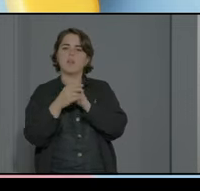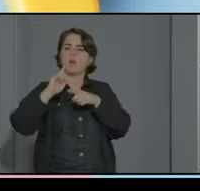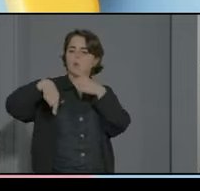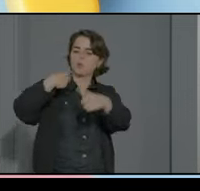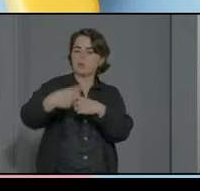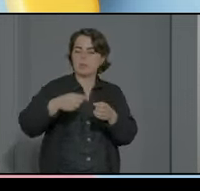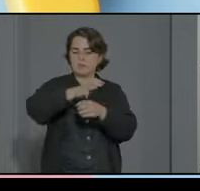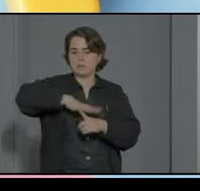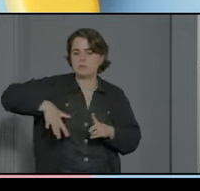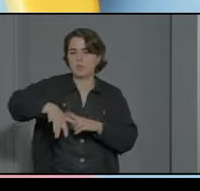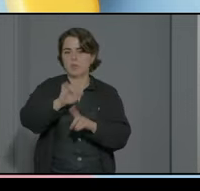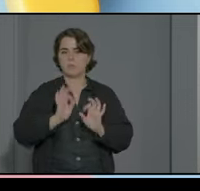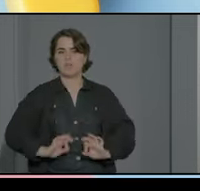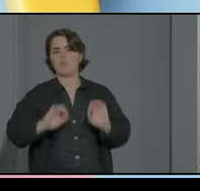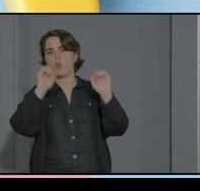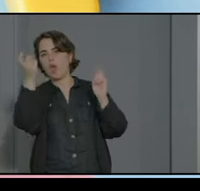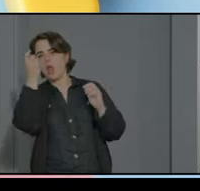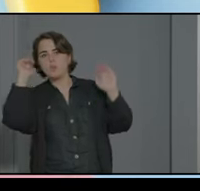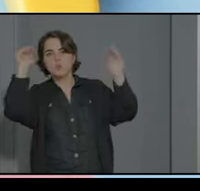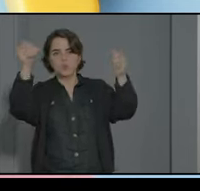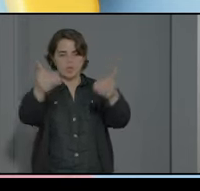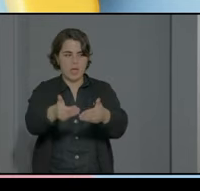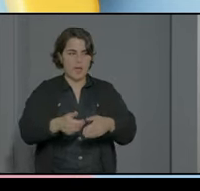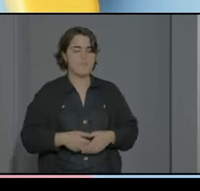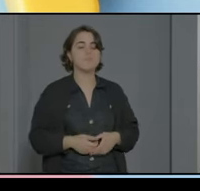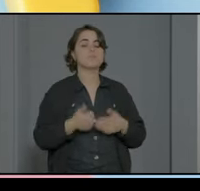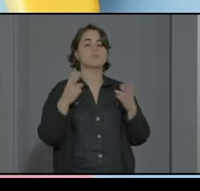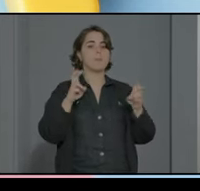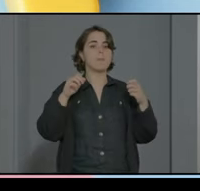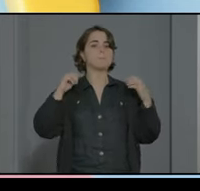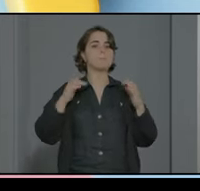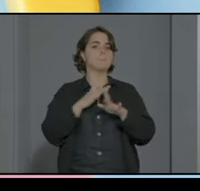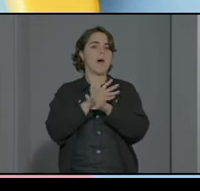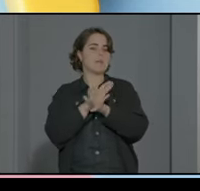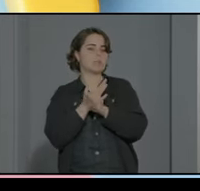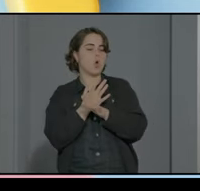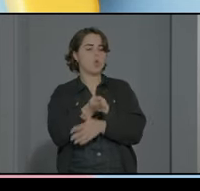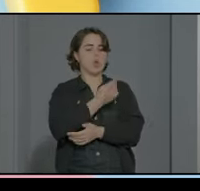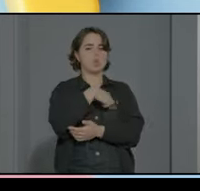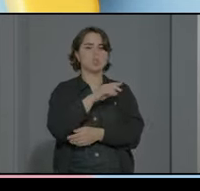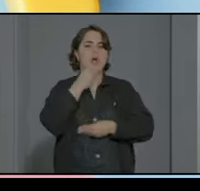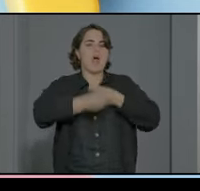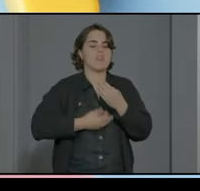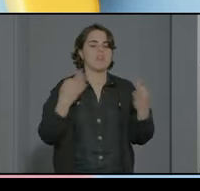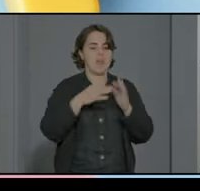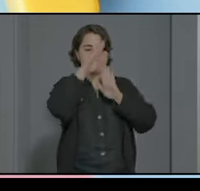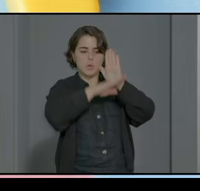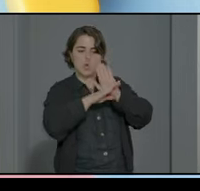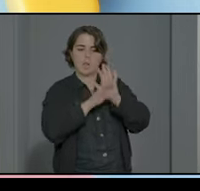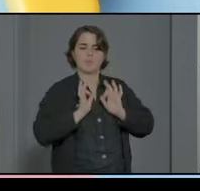de mi espacio para el alumno con TEA para nuestros alumnos en cuanto en cuanto patio nosotros desarrollamos programas de patios